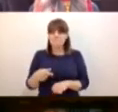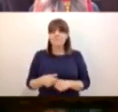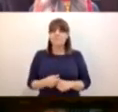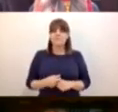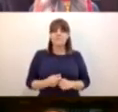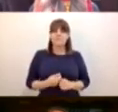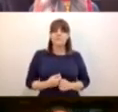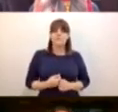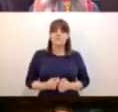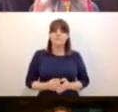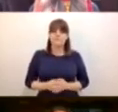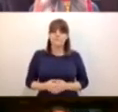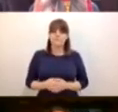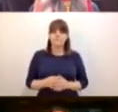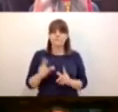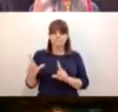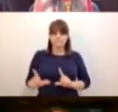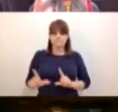por favor.